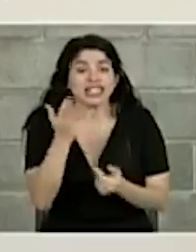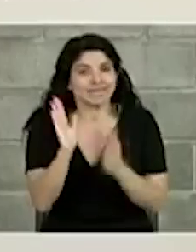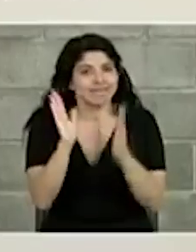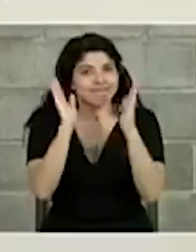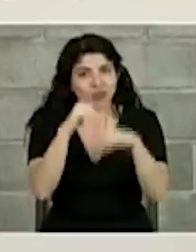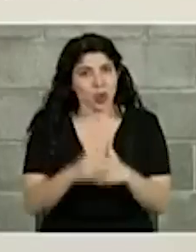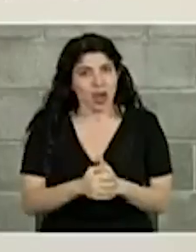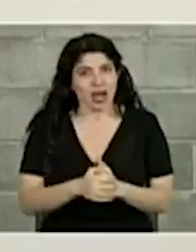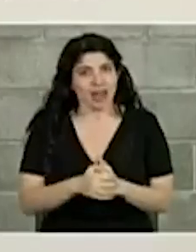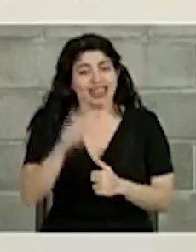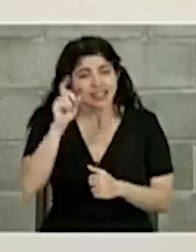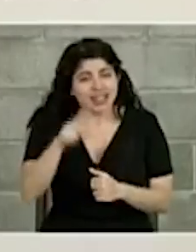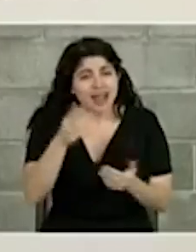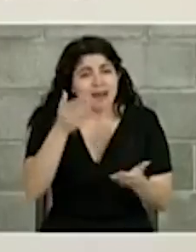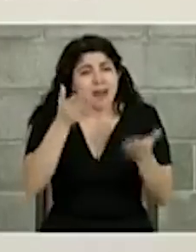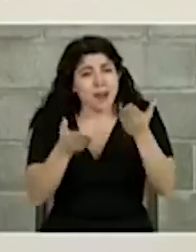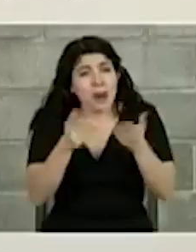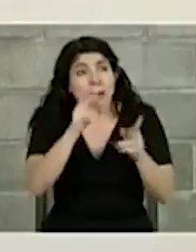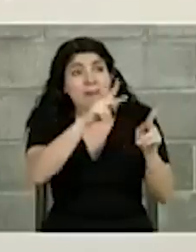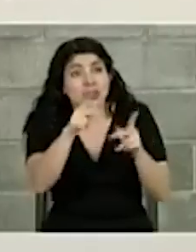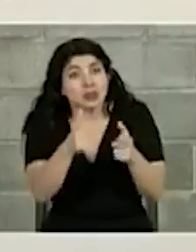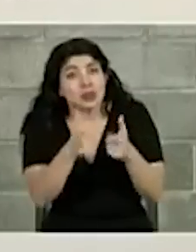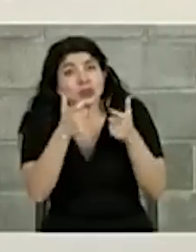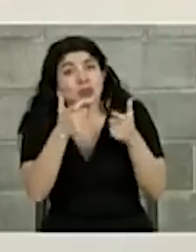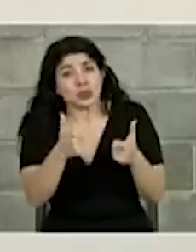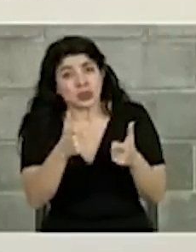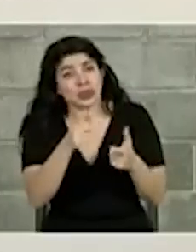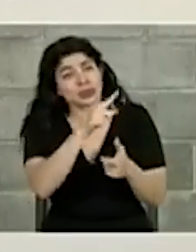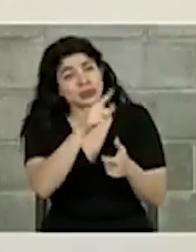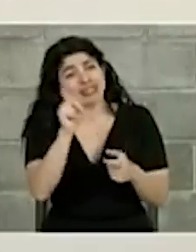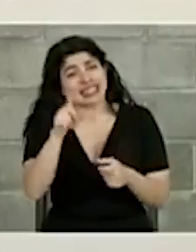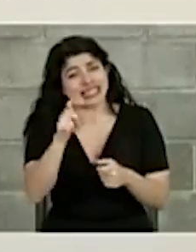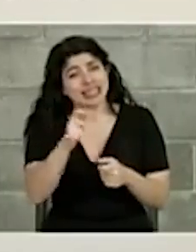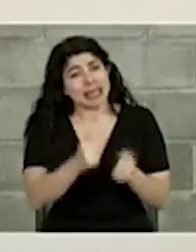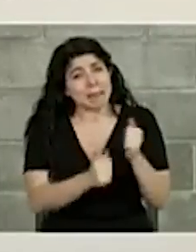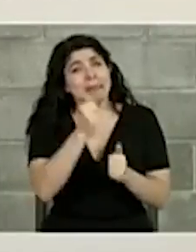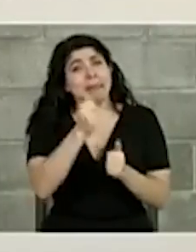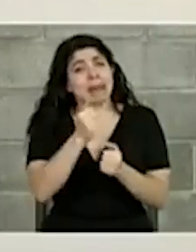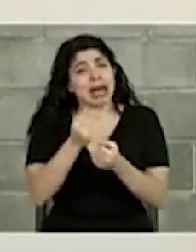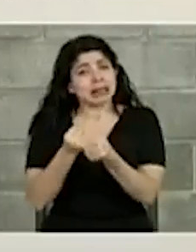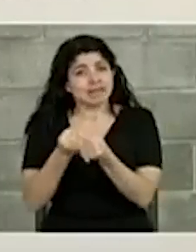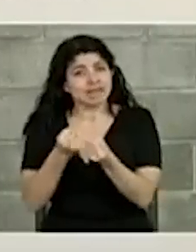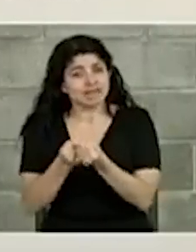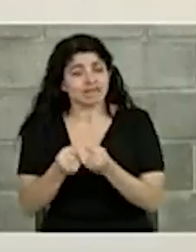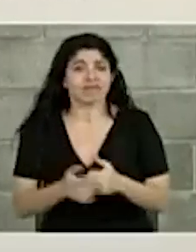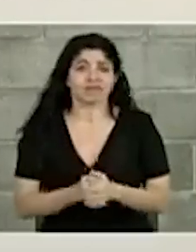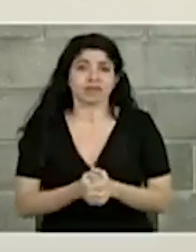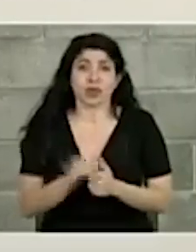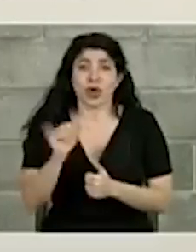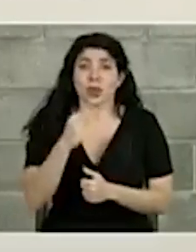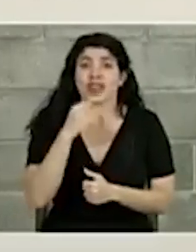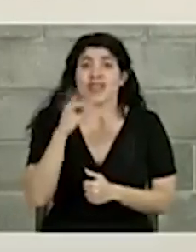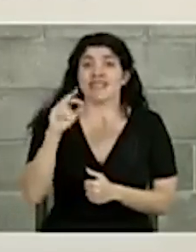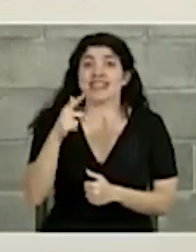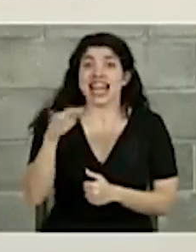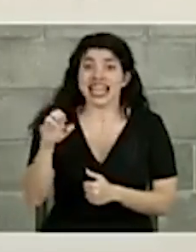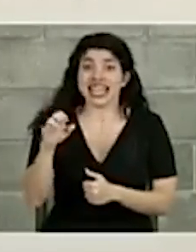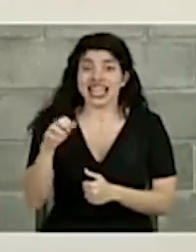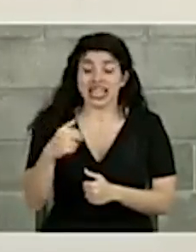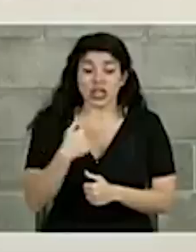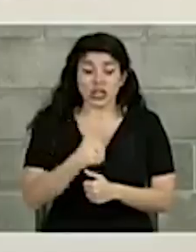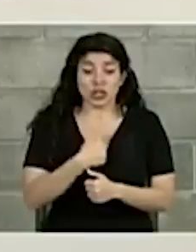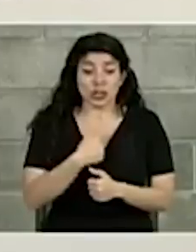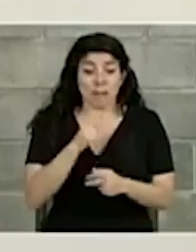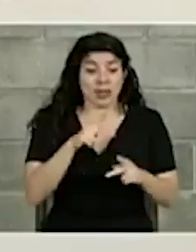y tiene que ser balanceada y quienes más tienen más deben poner como decía doña Frandi quienes estamos sin